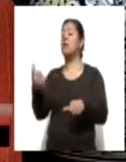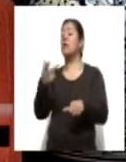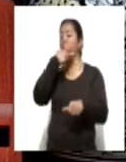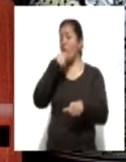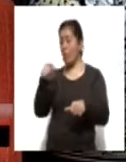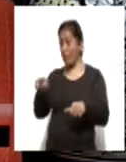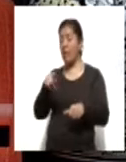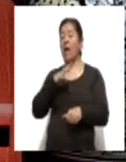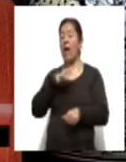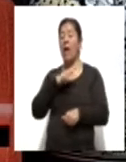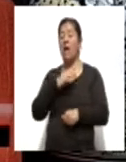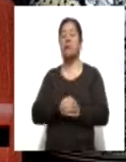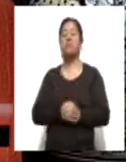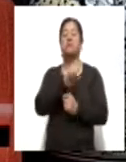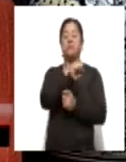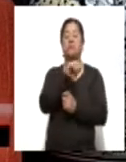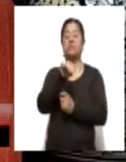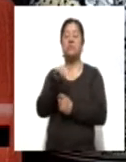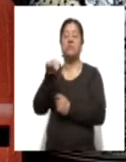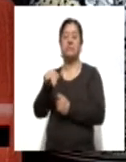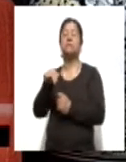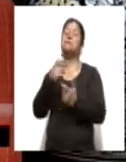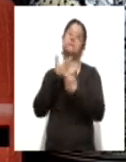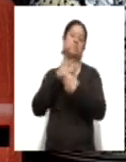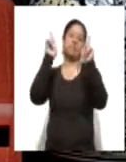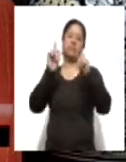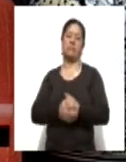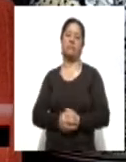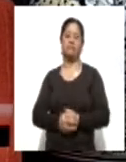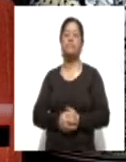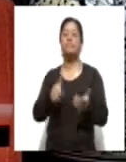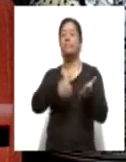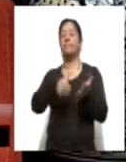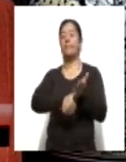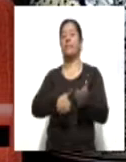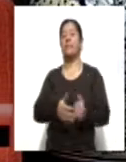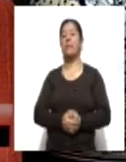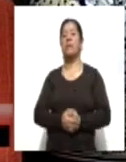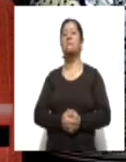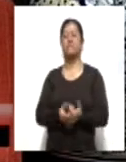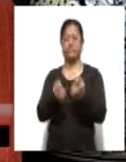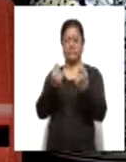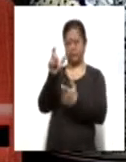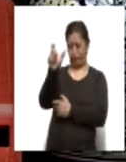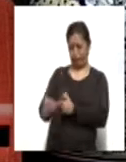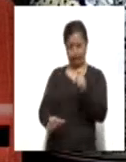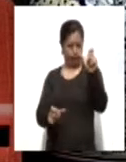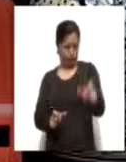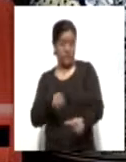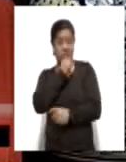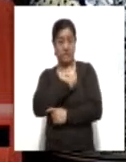tener el servicio militar liberado. Tener algunos rasgos de condición física y salud